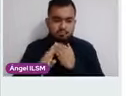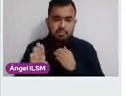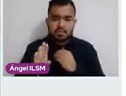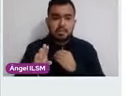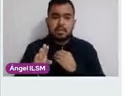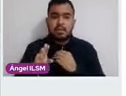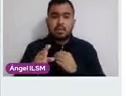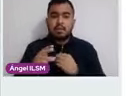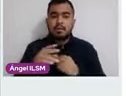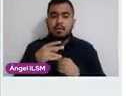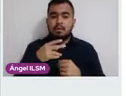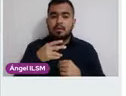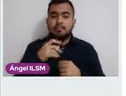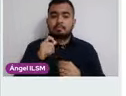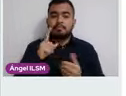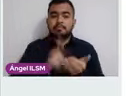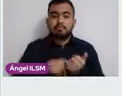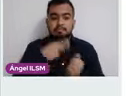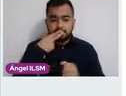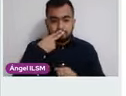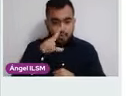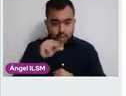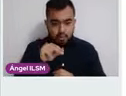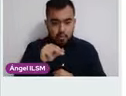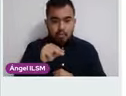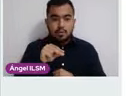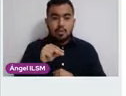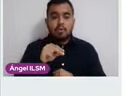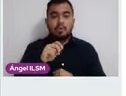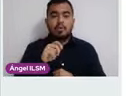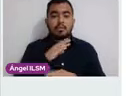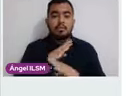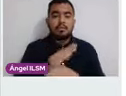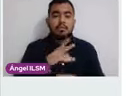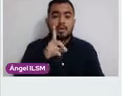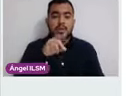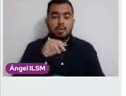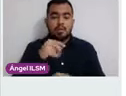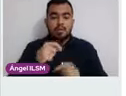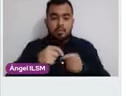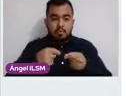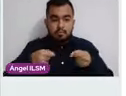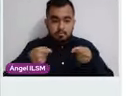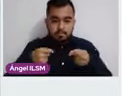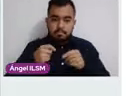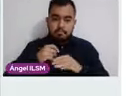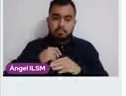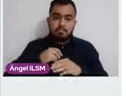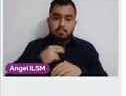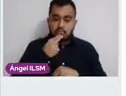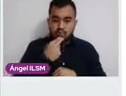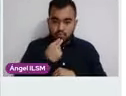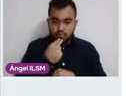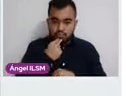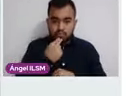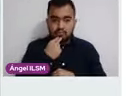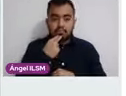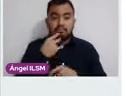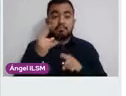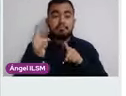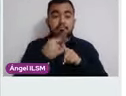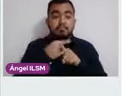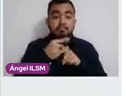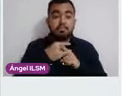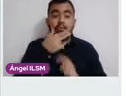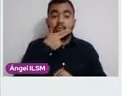y usar métodos anticonceptivos de barrera. El preservativo masculino y femenino va a ser el único que nos van a prevenir enfermedades de